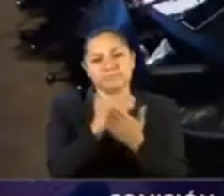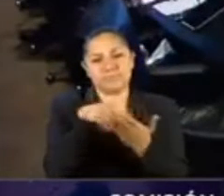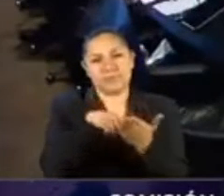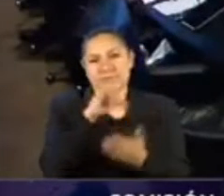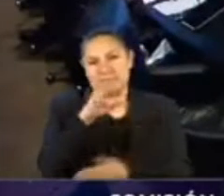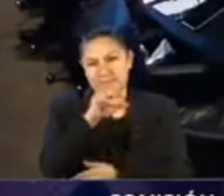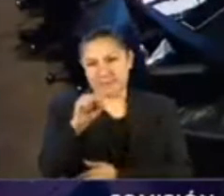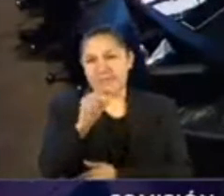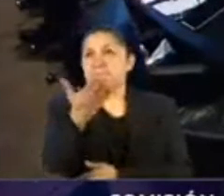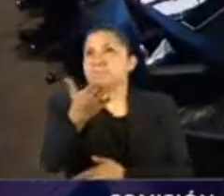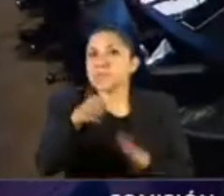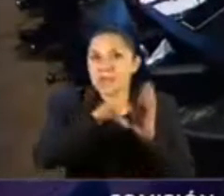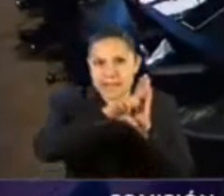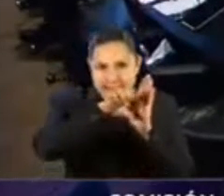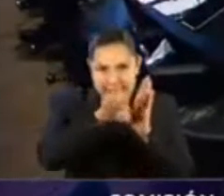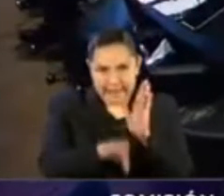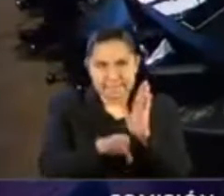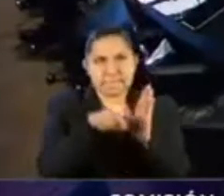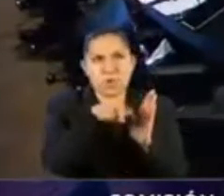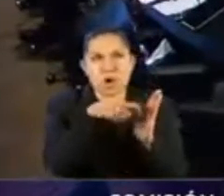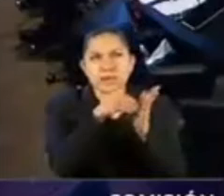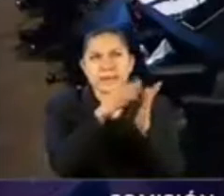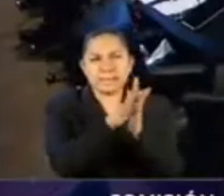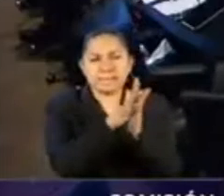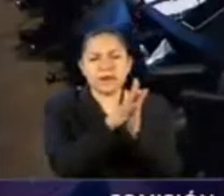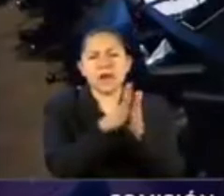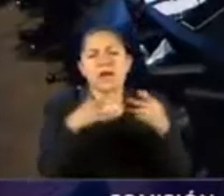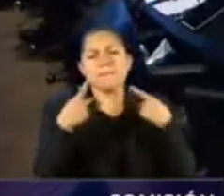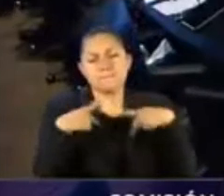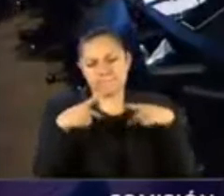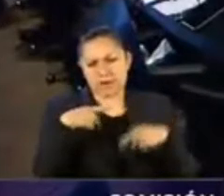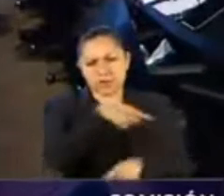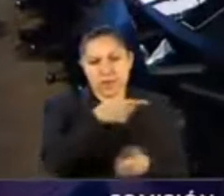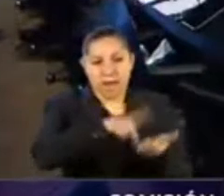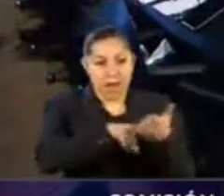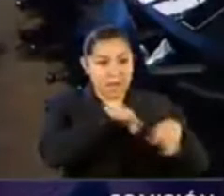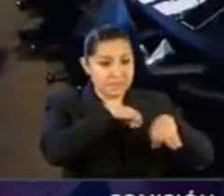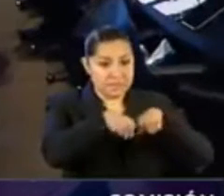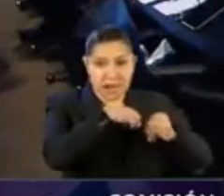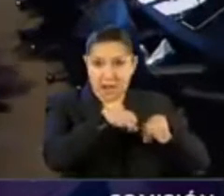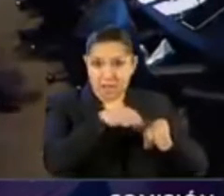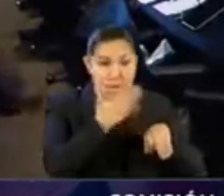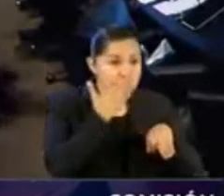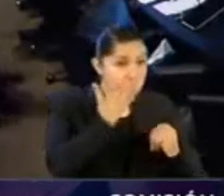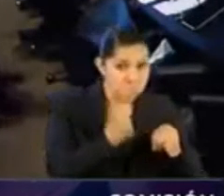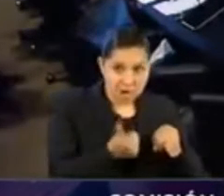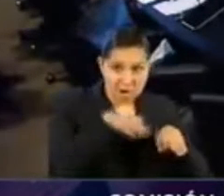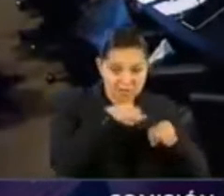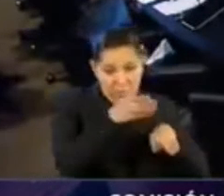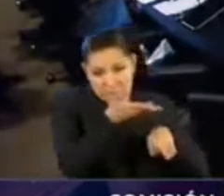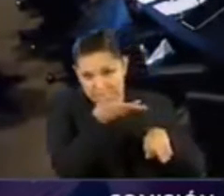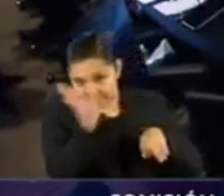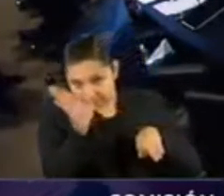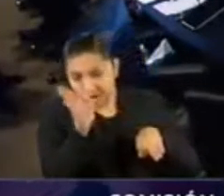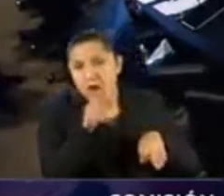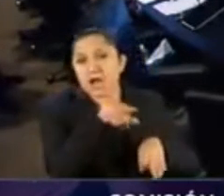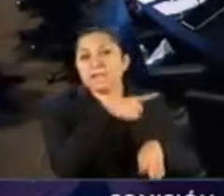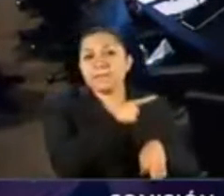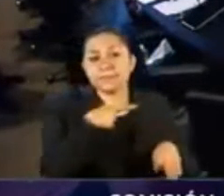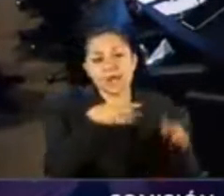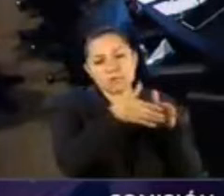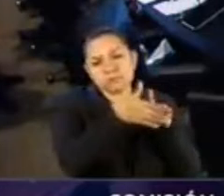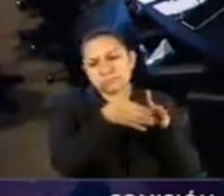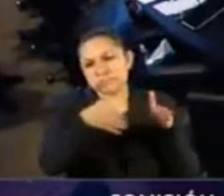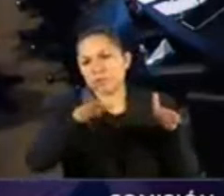cuarenta y cinco, cuarenta y seis días naturales desde la fecha que la persona perdió su empleo y no haber realizado un retiro en cinco